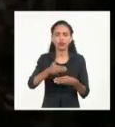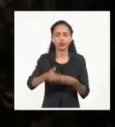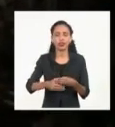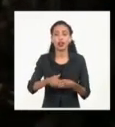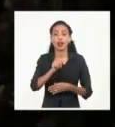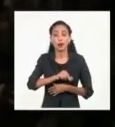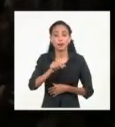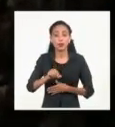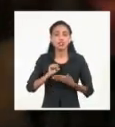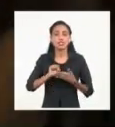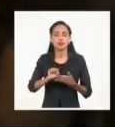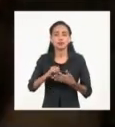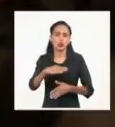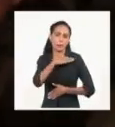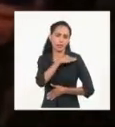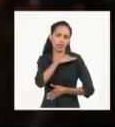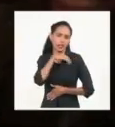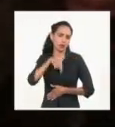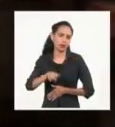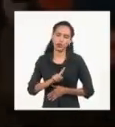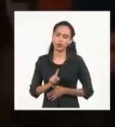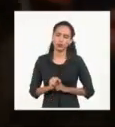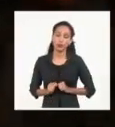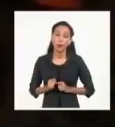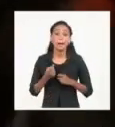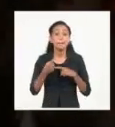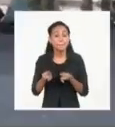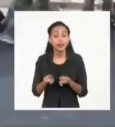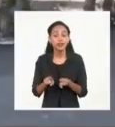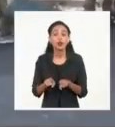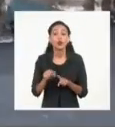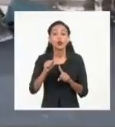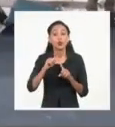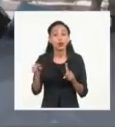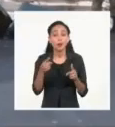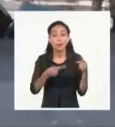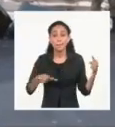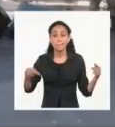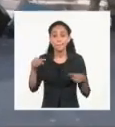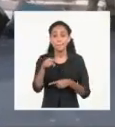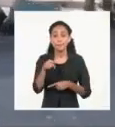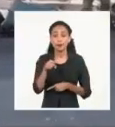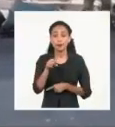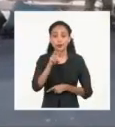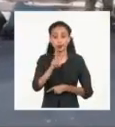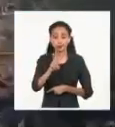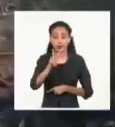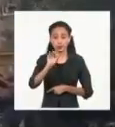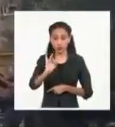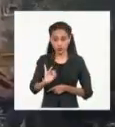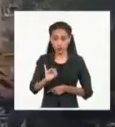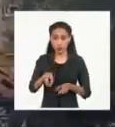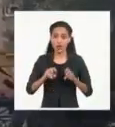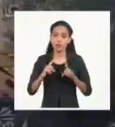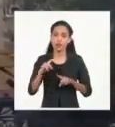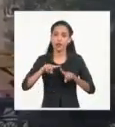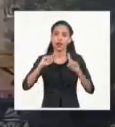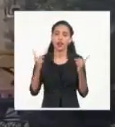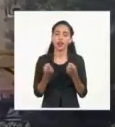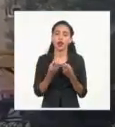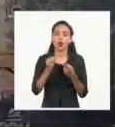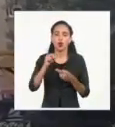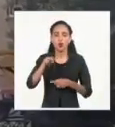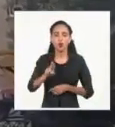ejerciendo el servicio militar actualmente. Mientras tanto, un tema central en la XXVII Asamblea General de las Naciones Unidas